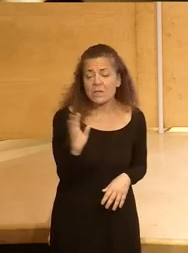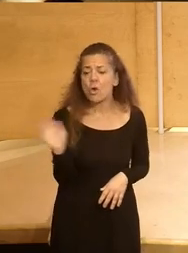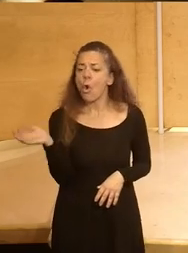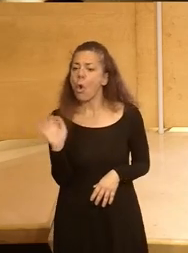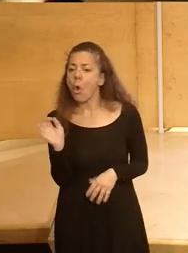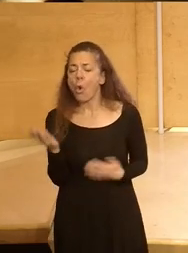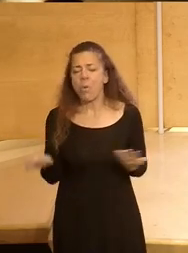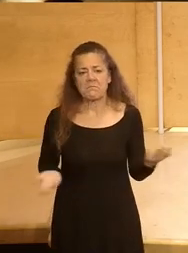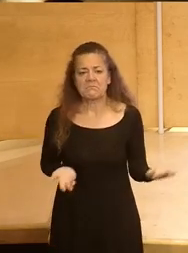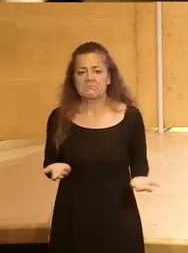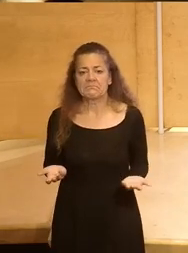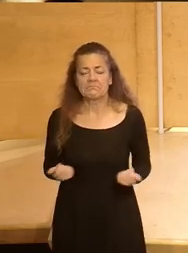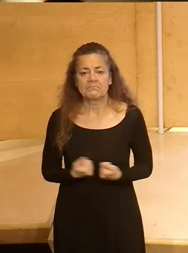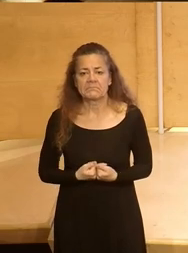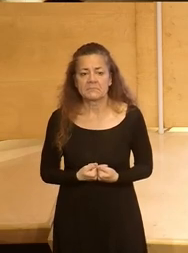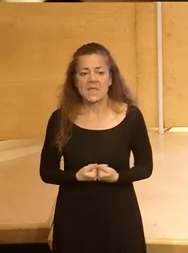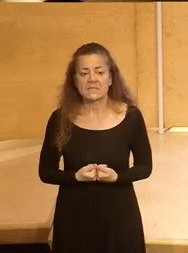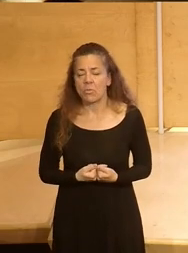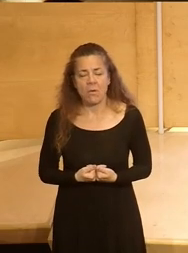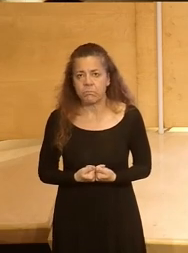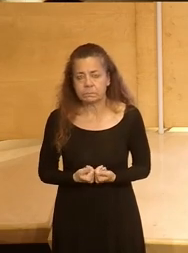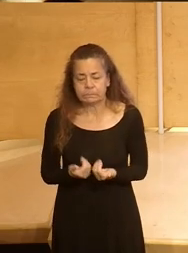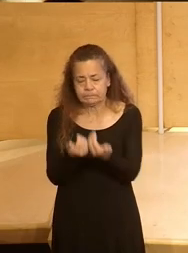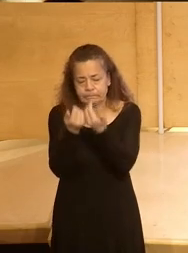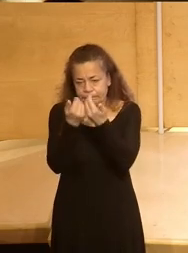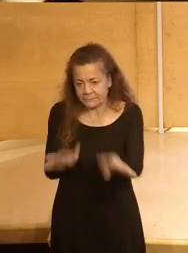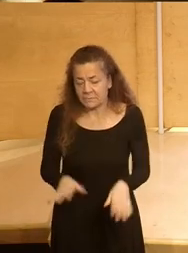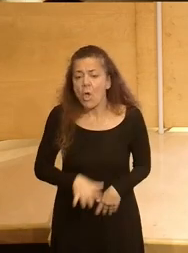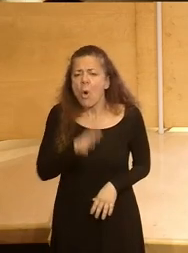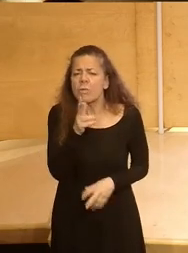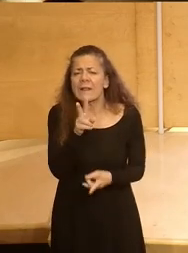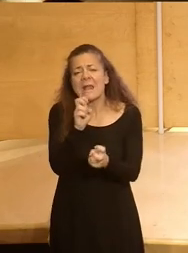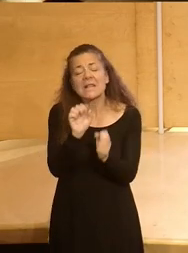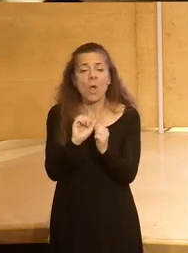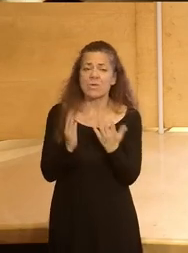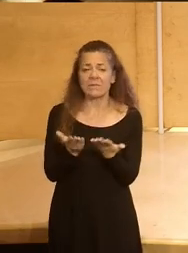ser más como perdernos ¿no? porque la renta básica universal es un